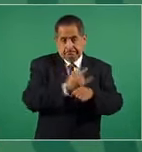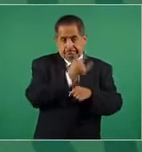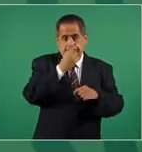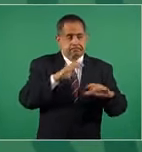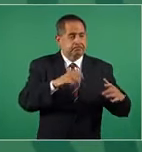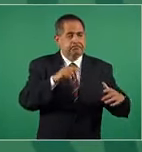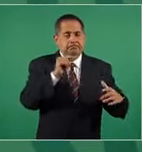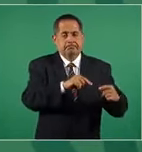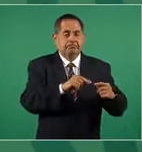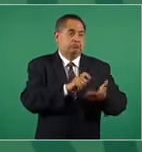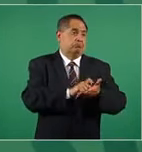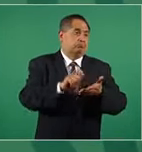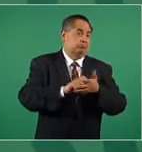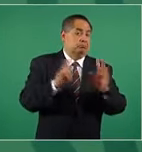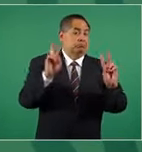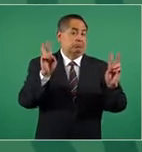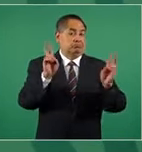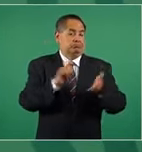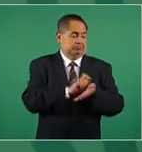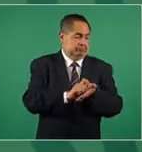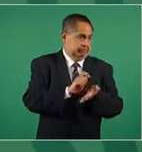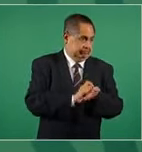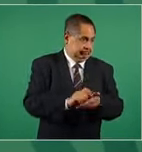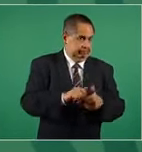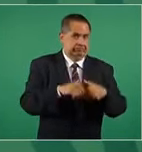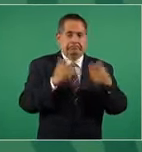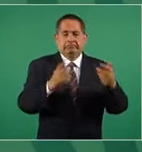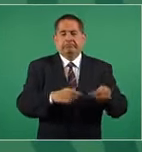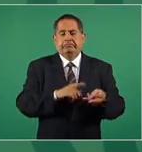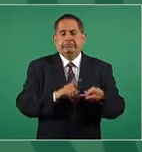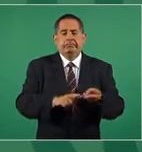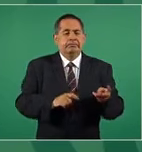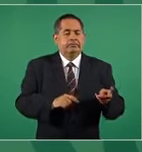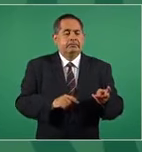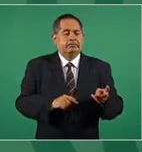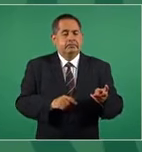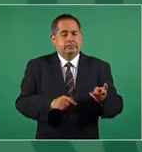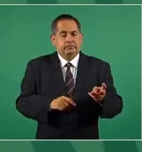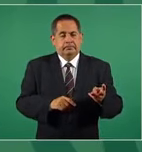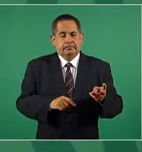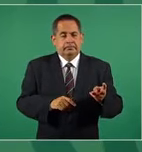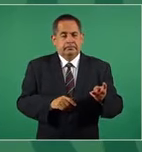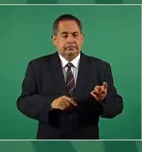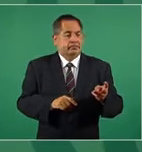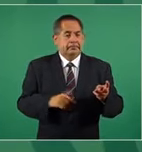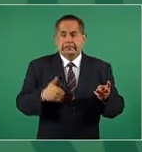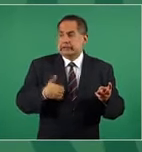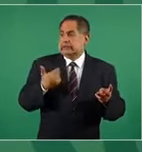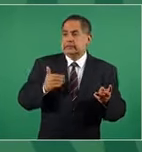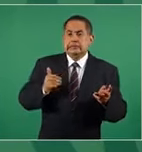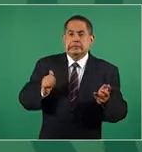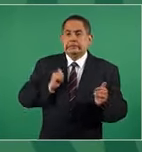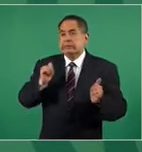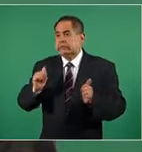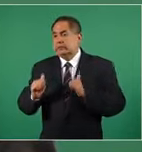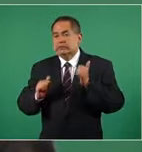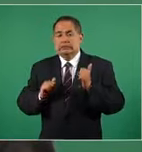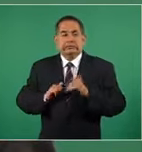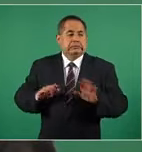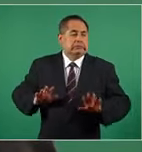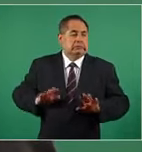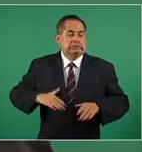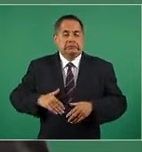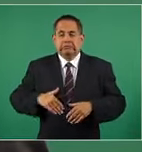escritores, oportunistas, convenencieros,